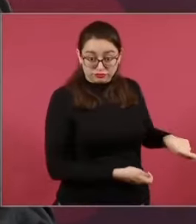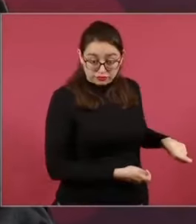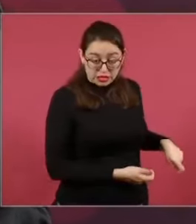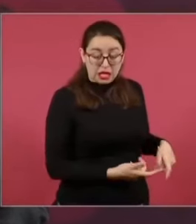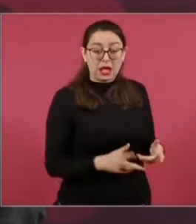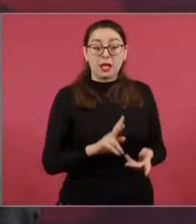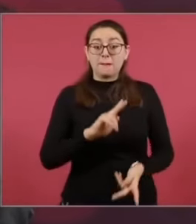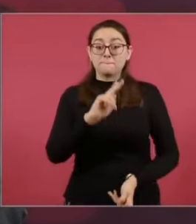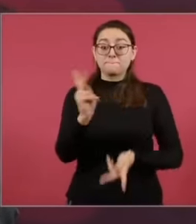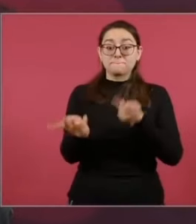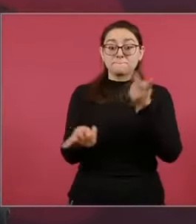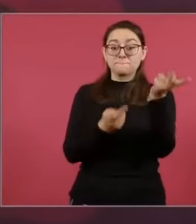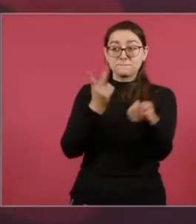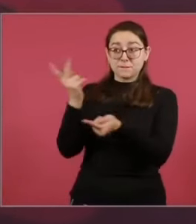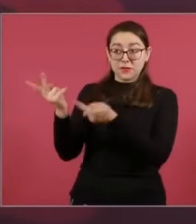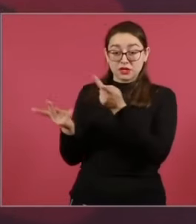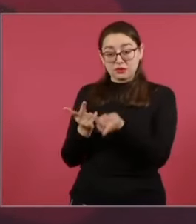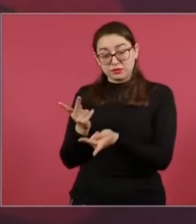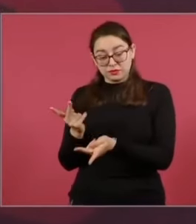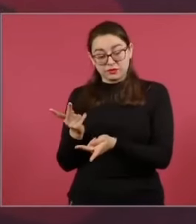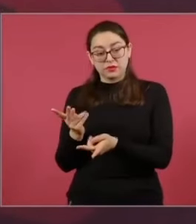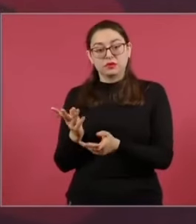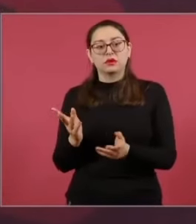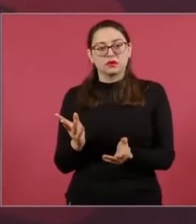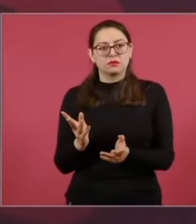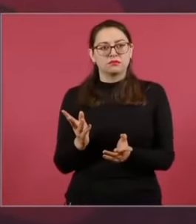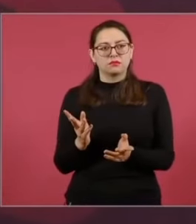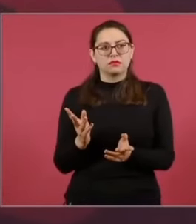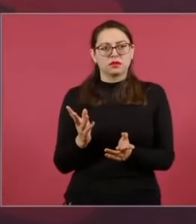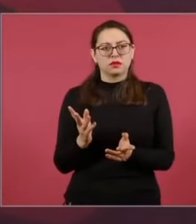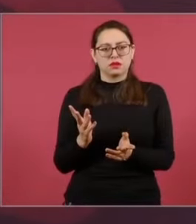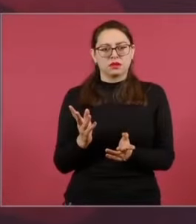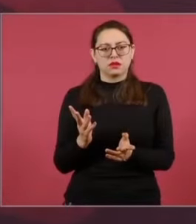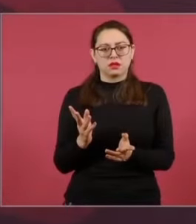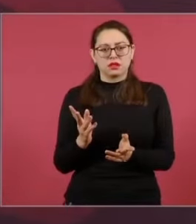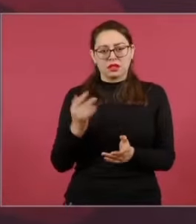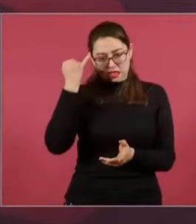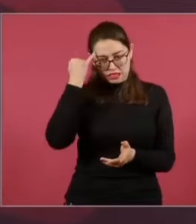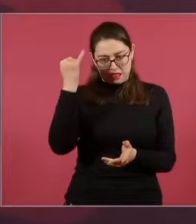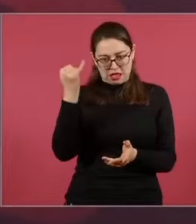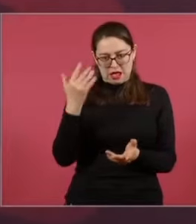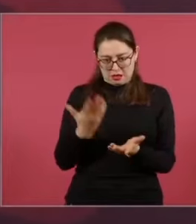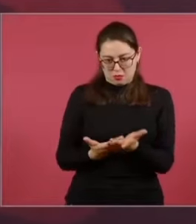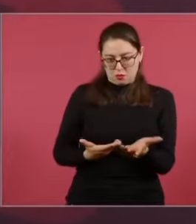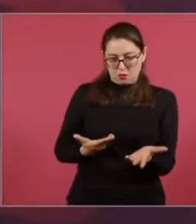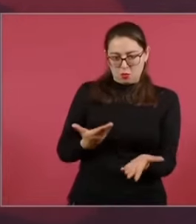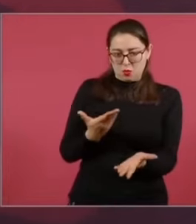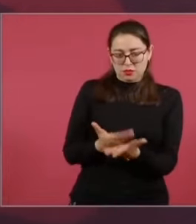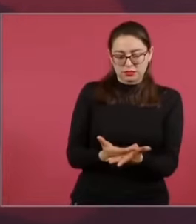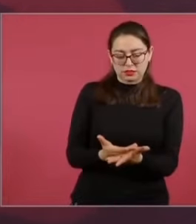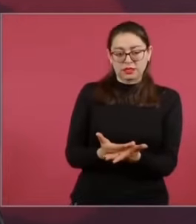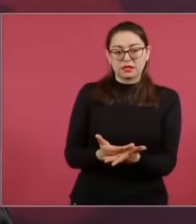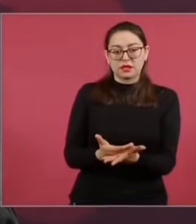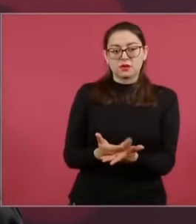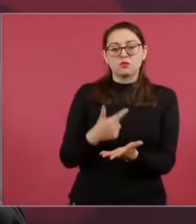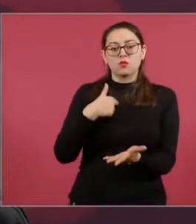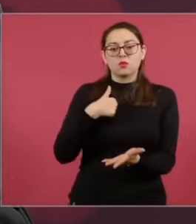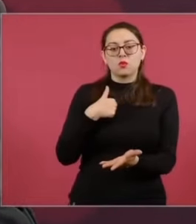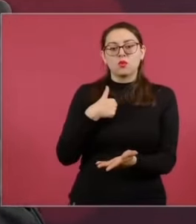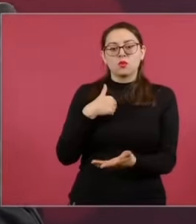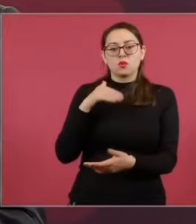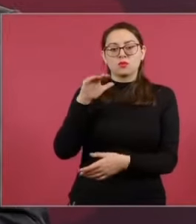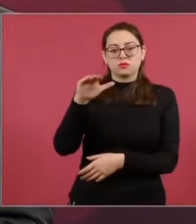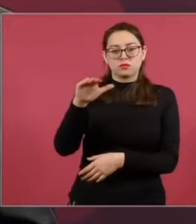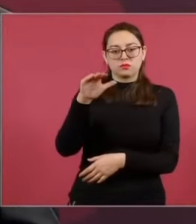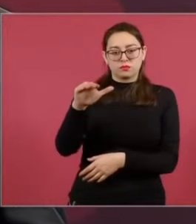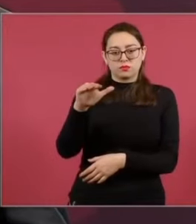ahora va a haber, también en las iniciativas, vamos a bajar el